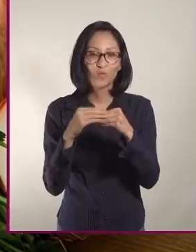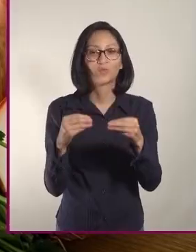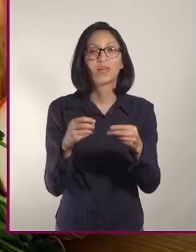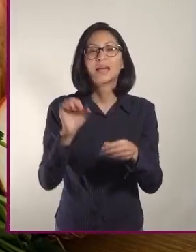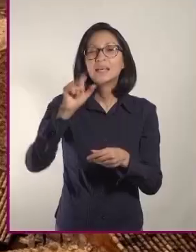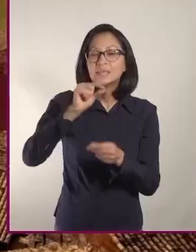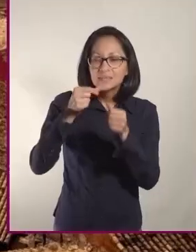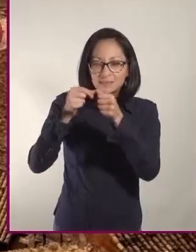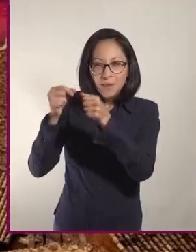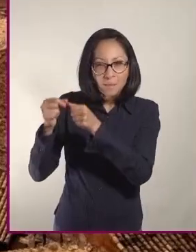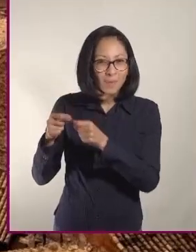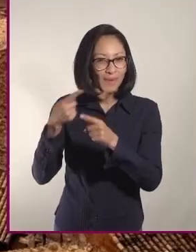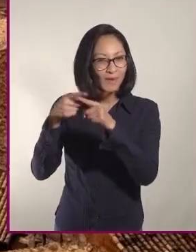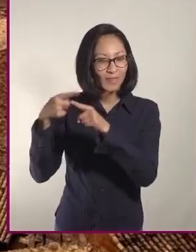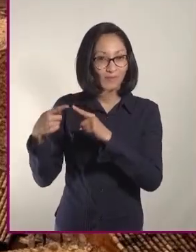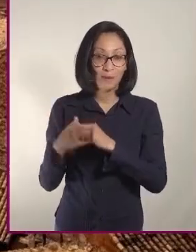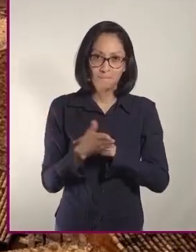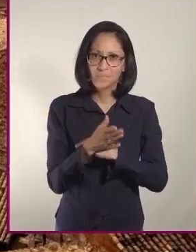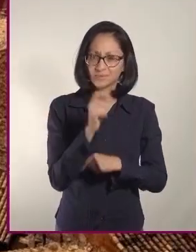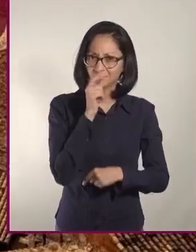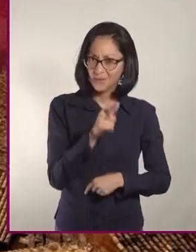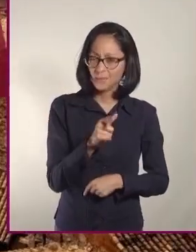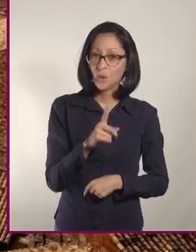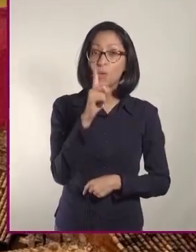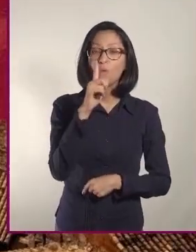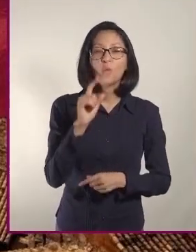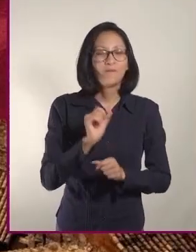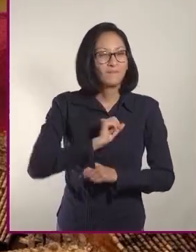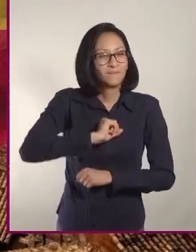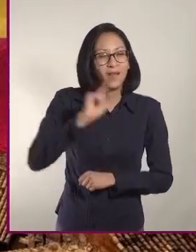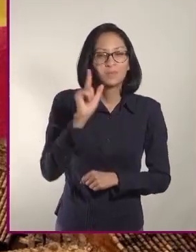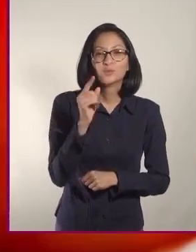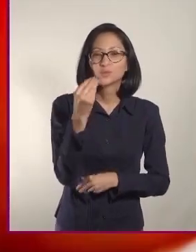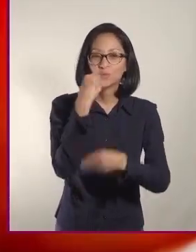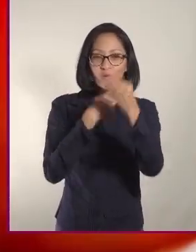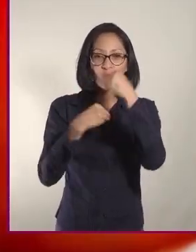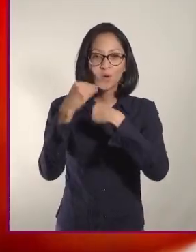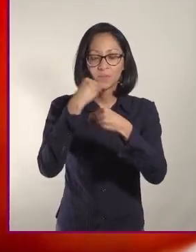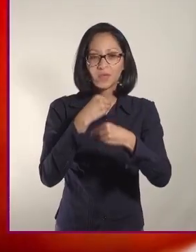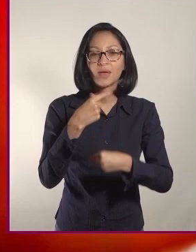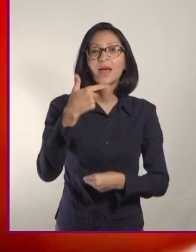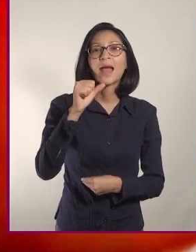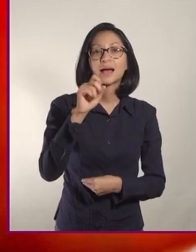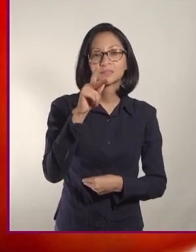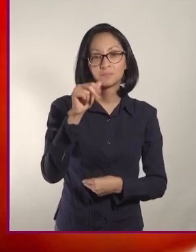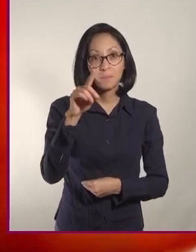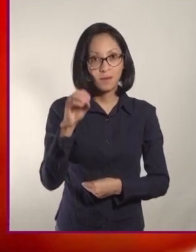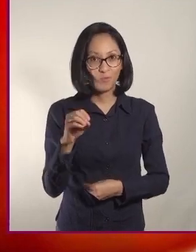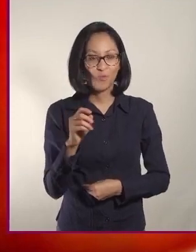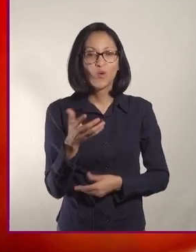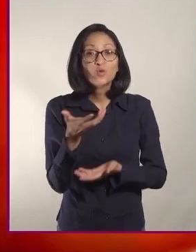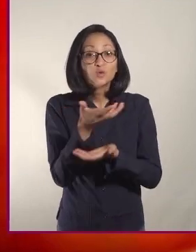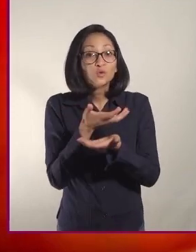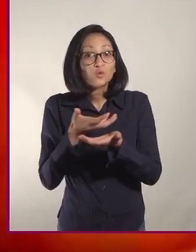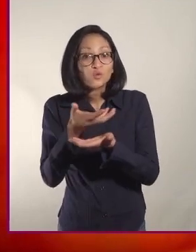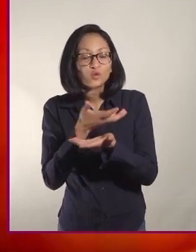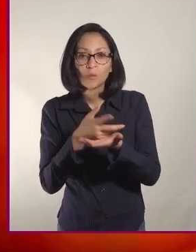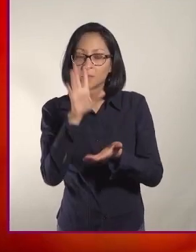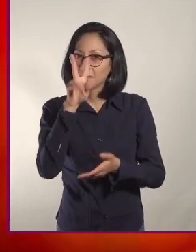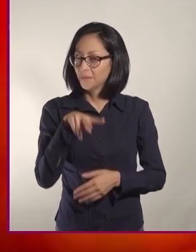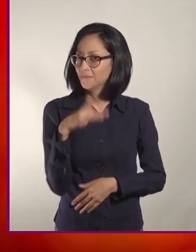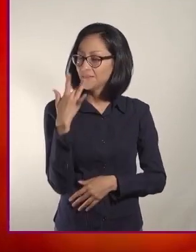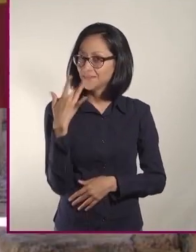pescados. Uno de sus platillos más representativos es el gazpacho. Una sopa que además de deliciosa, es muy